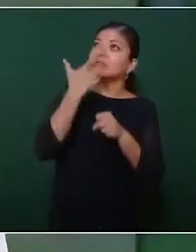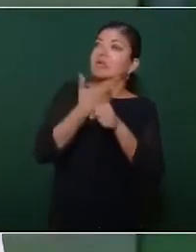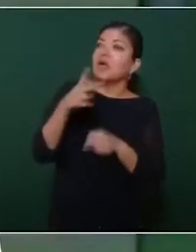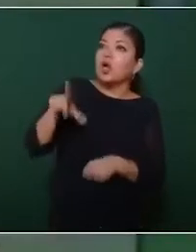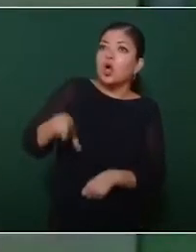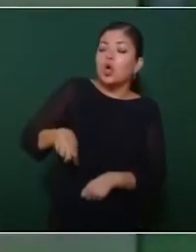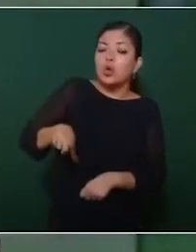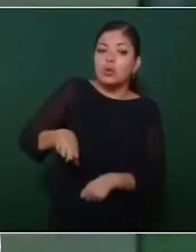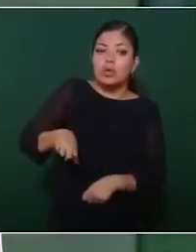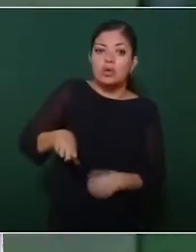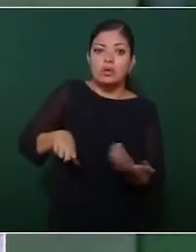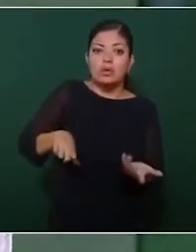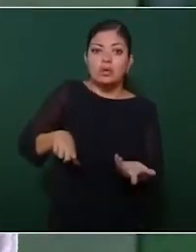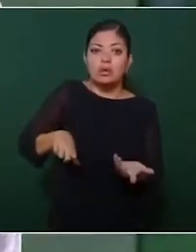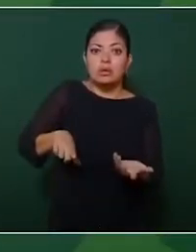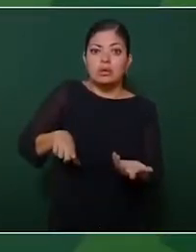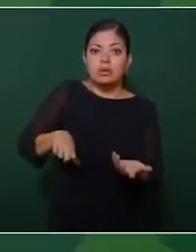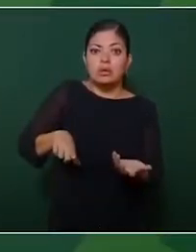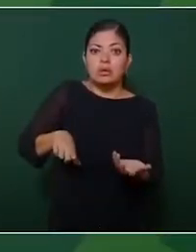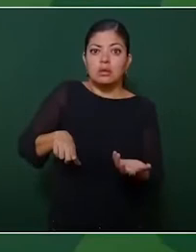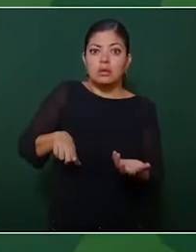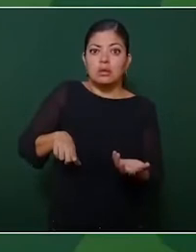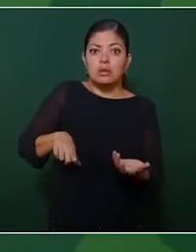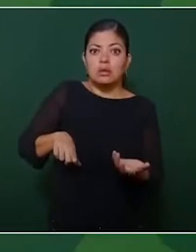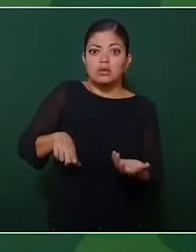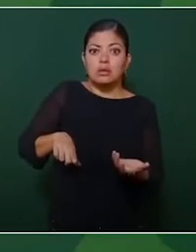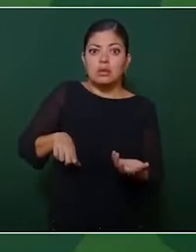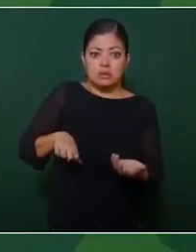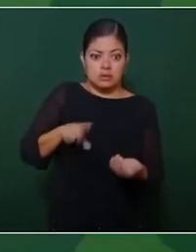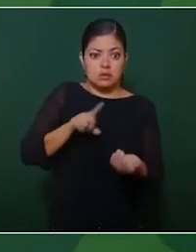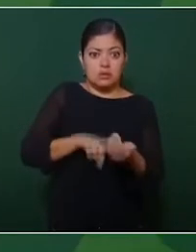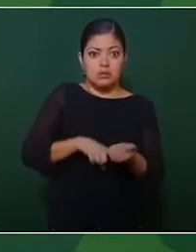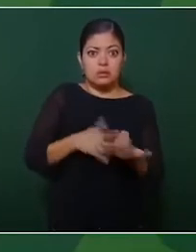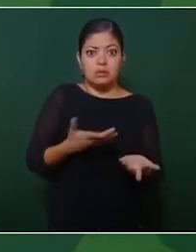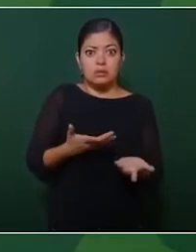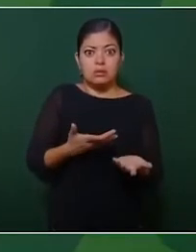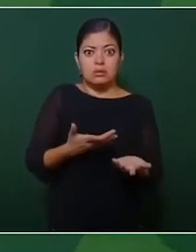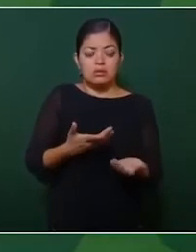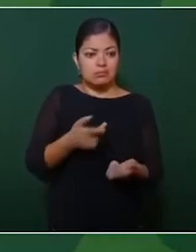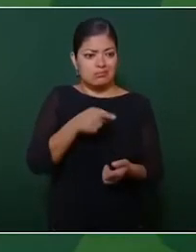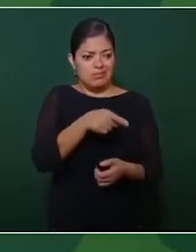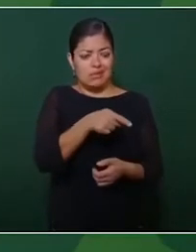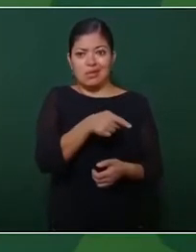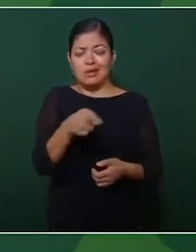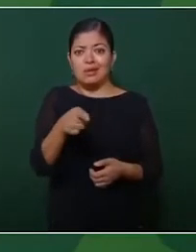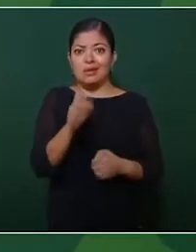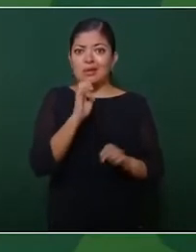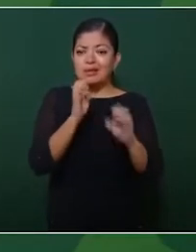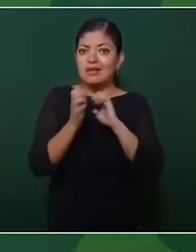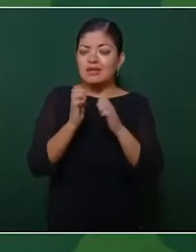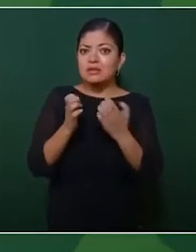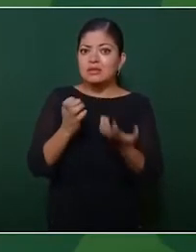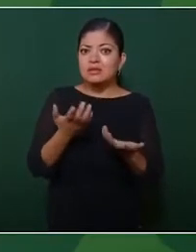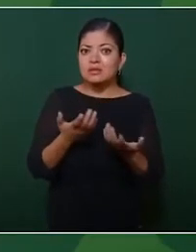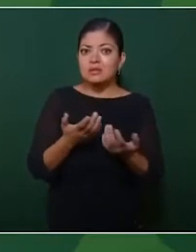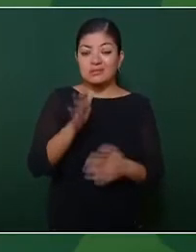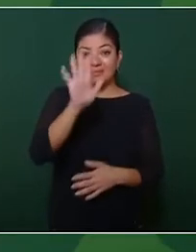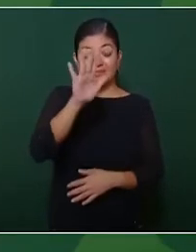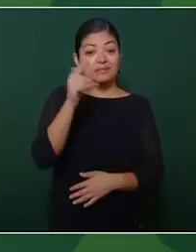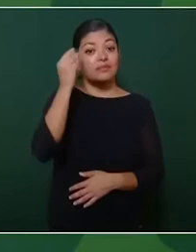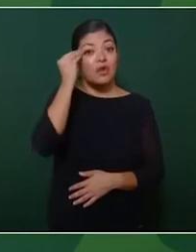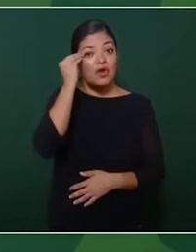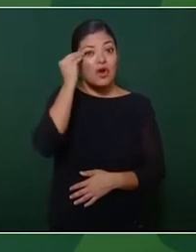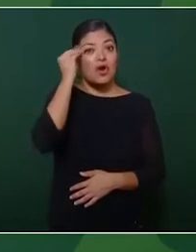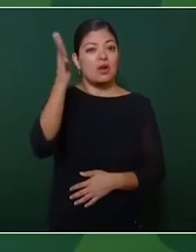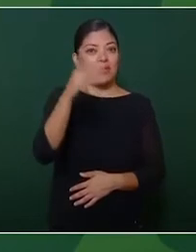que con estos entreguistas, es claro, no hay que olvidar lo que hicieron los